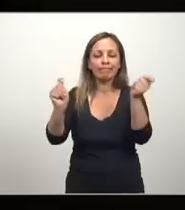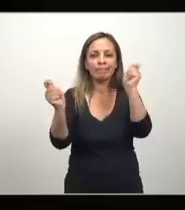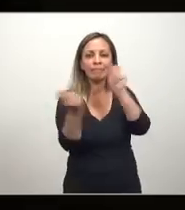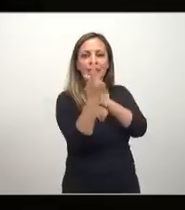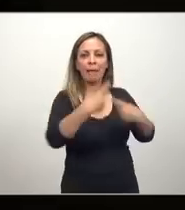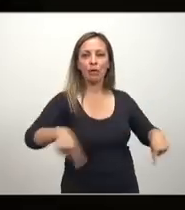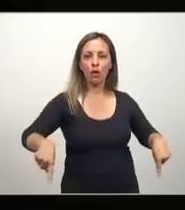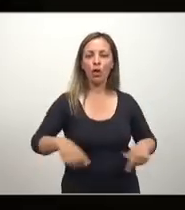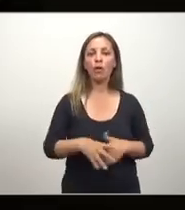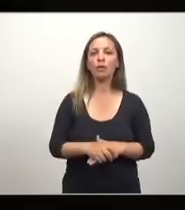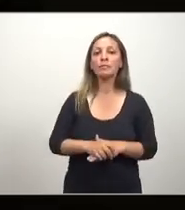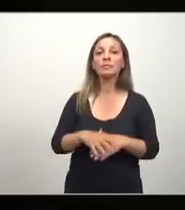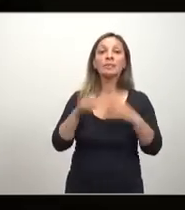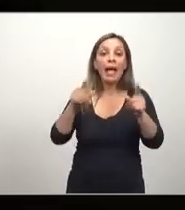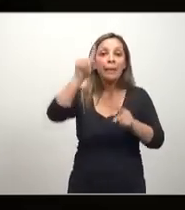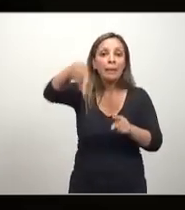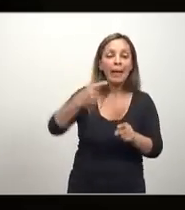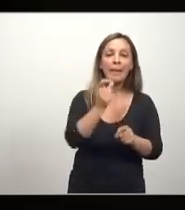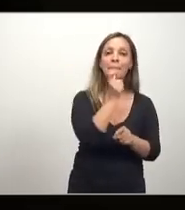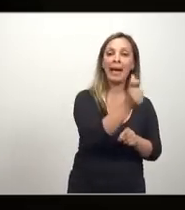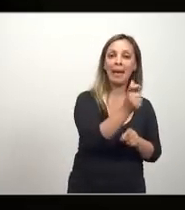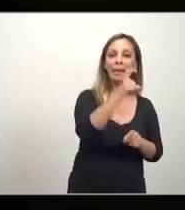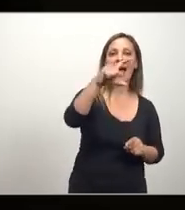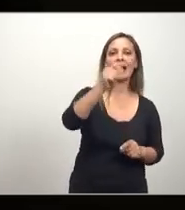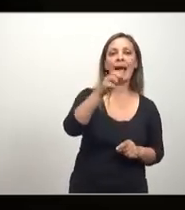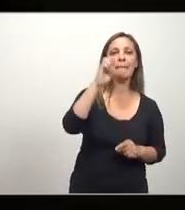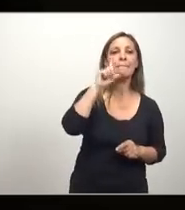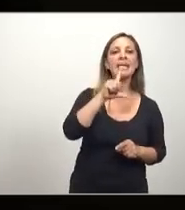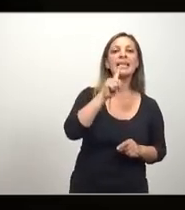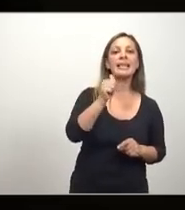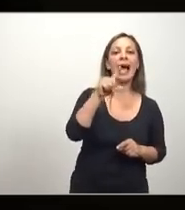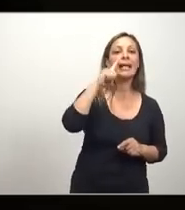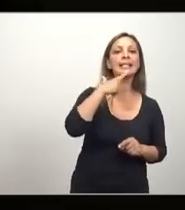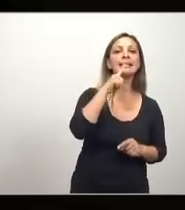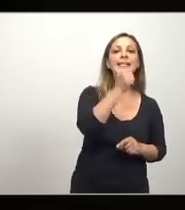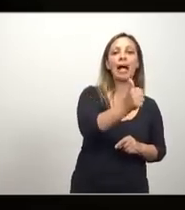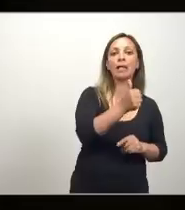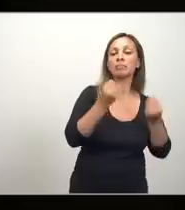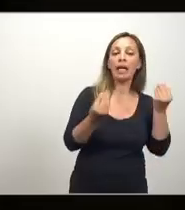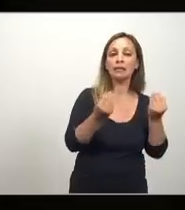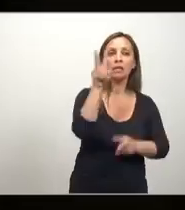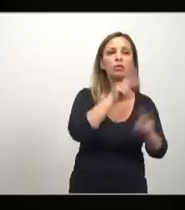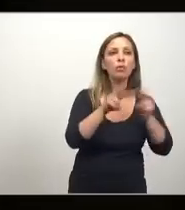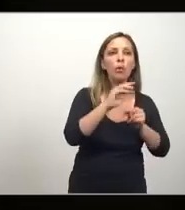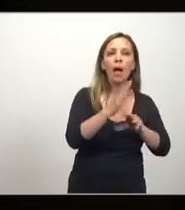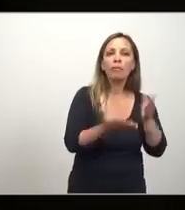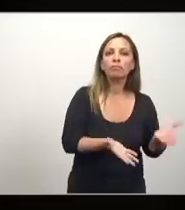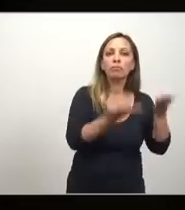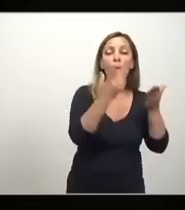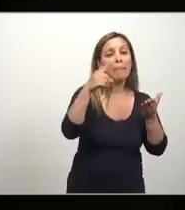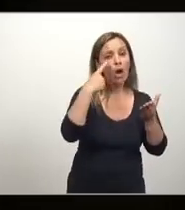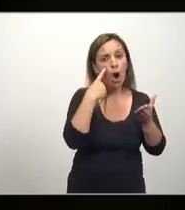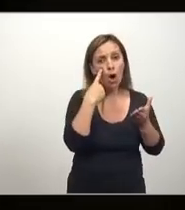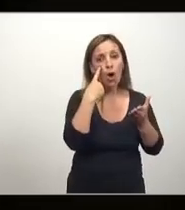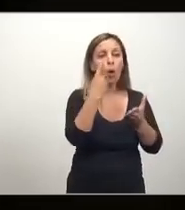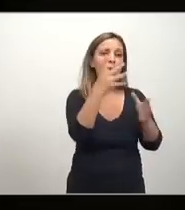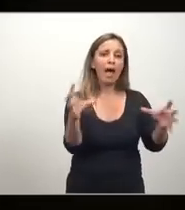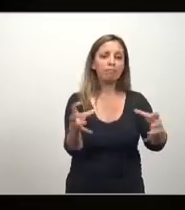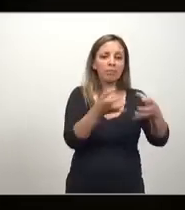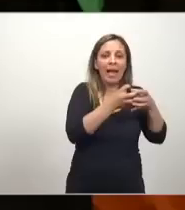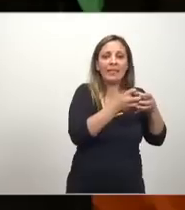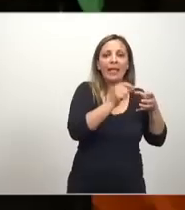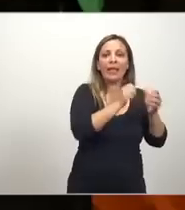actualmente sería la empresa capitalista, que por definición busca maximizar utilidades. Pero solo es una clase del total de